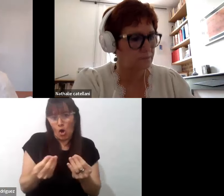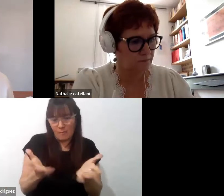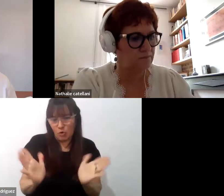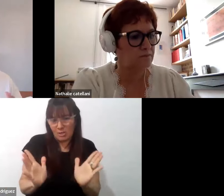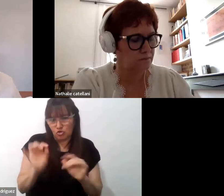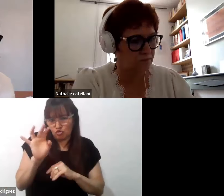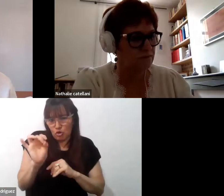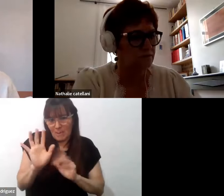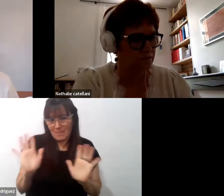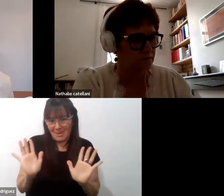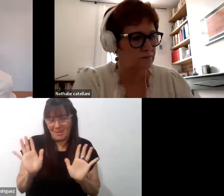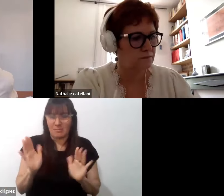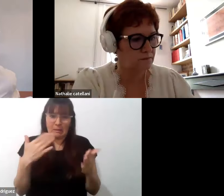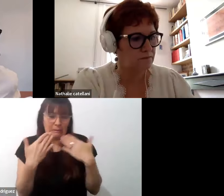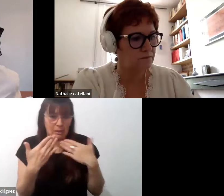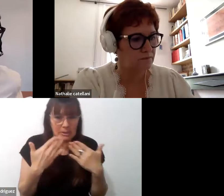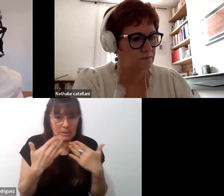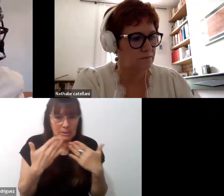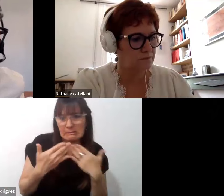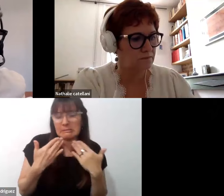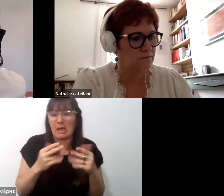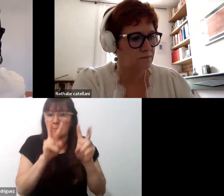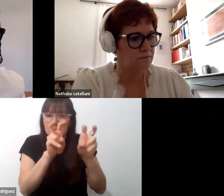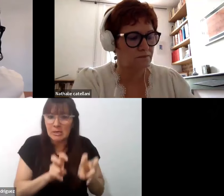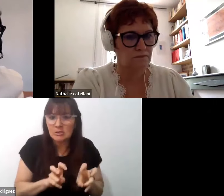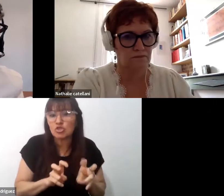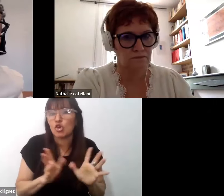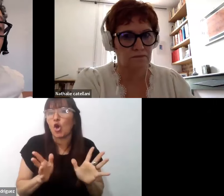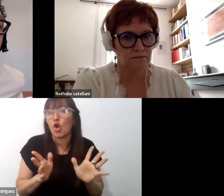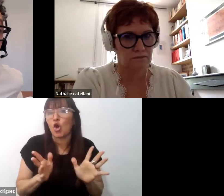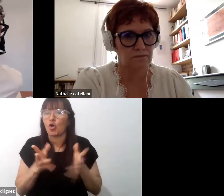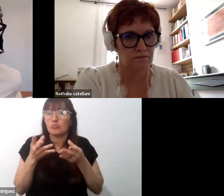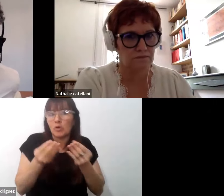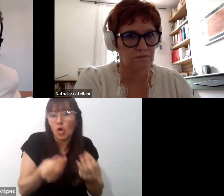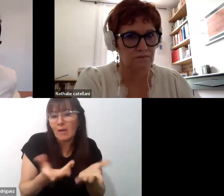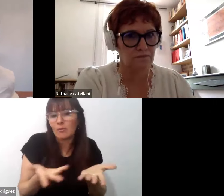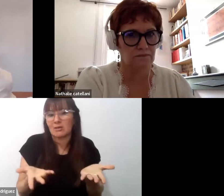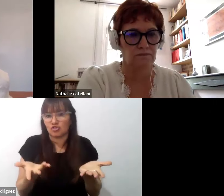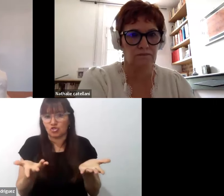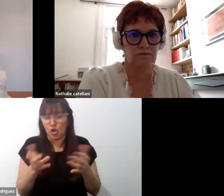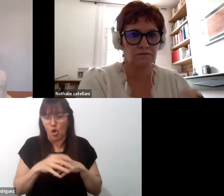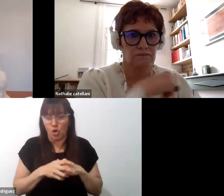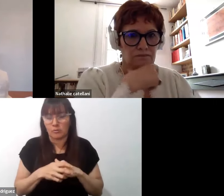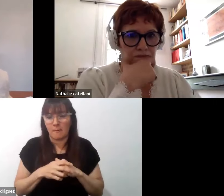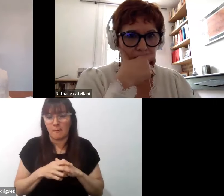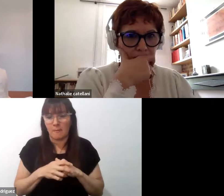En el marco de entrevistas, en el marco de investigación colaborativa, o inclusive